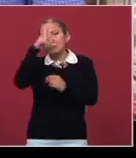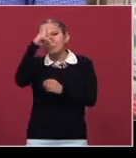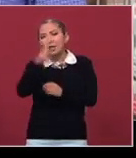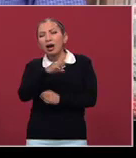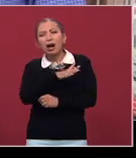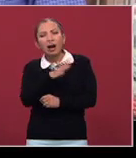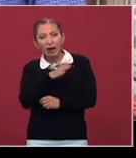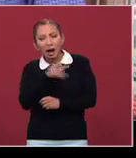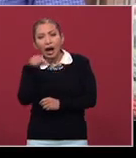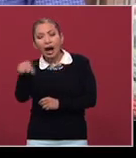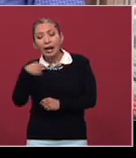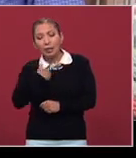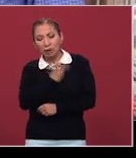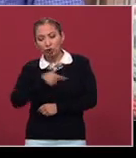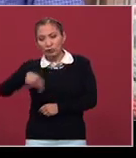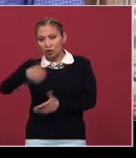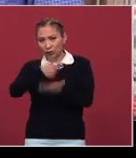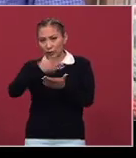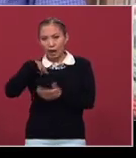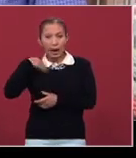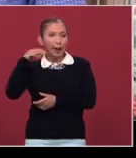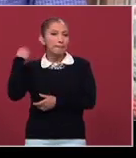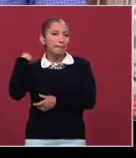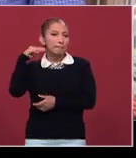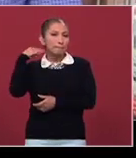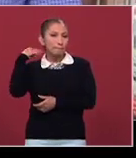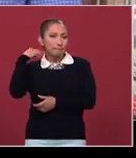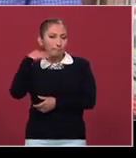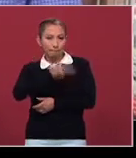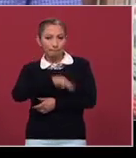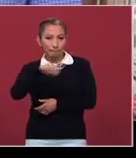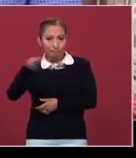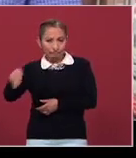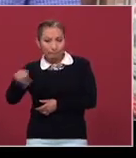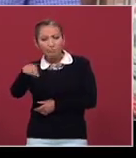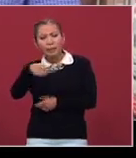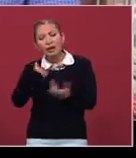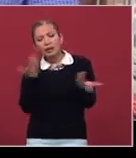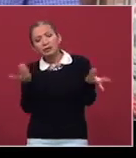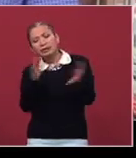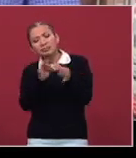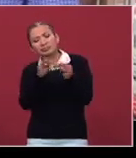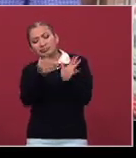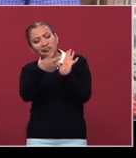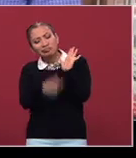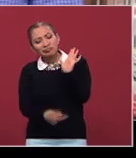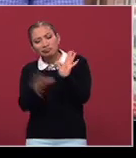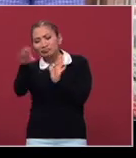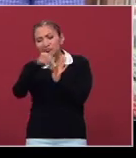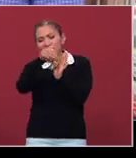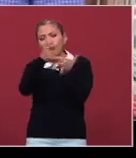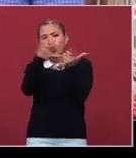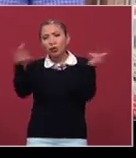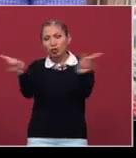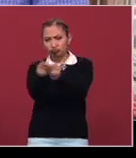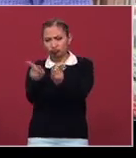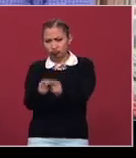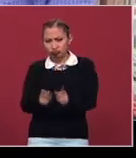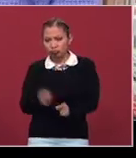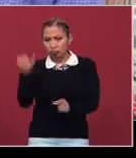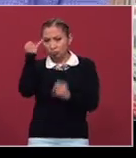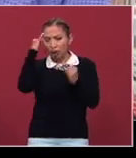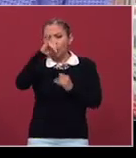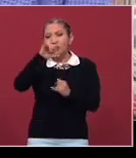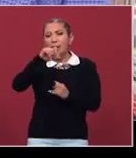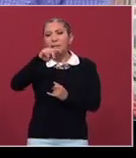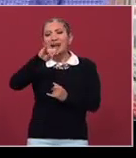tengo el gusto desde aquí, desde la ciudad de Morelia, Michoacán, de comentar acerca de este compendio de cuentos cortos de su autor José